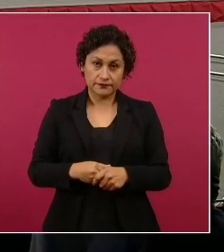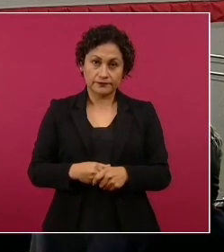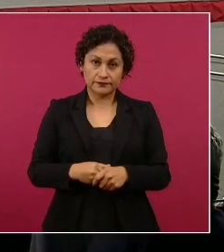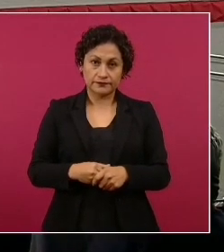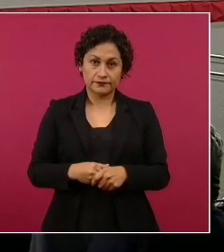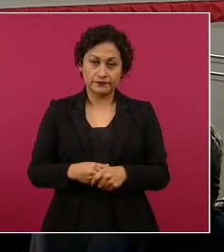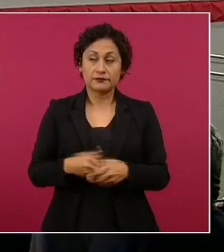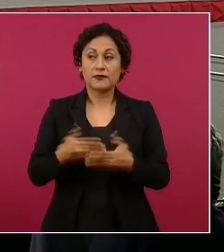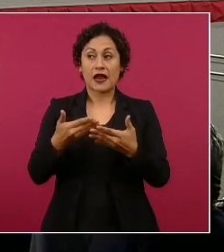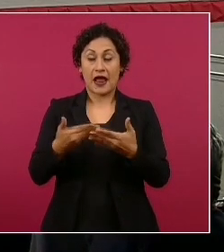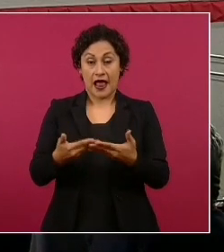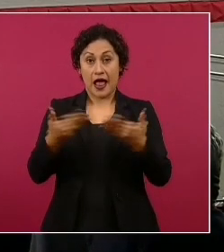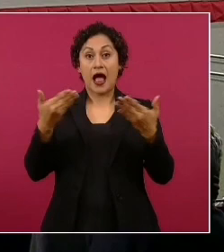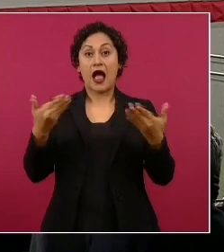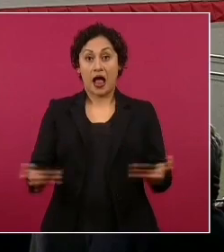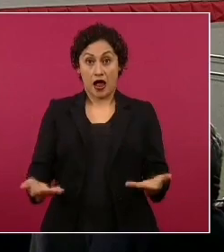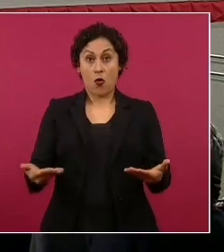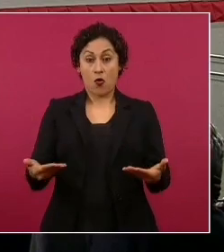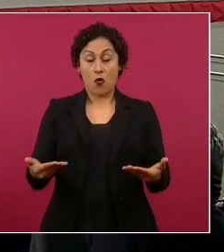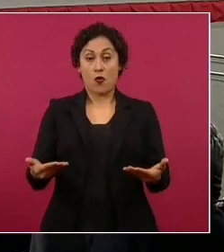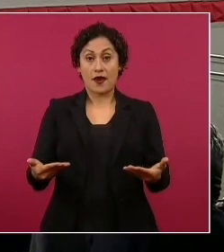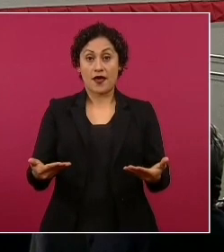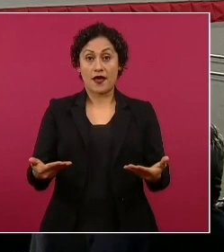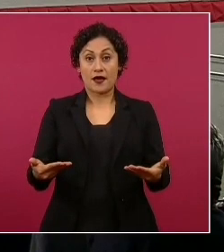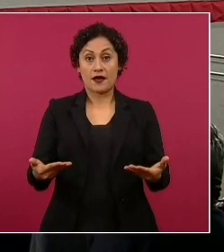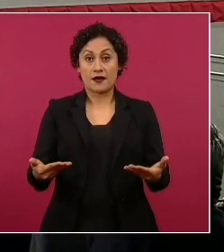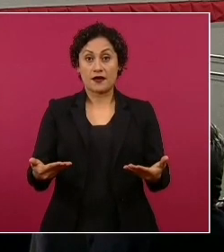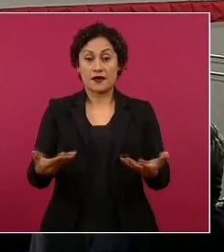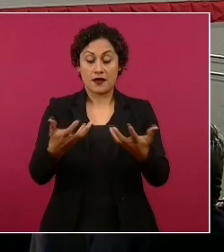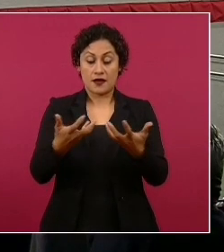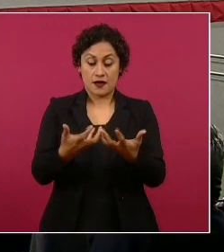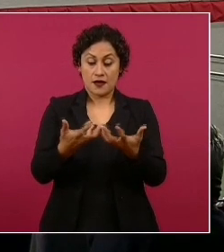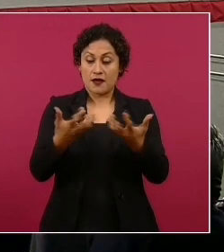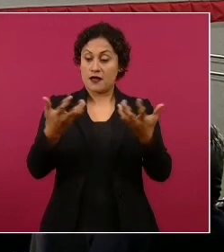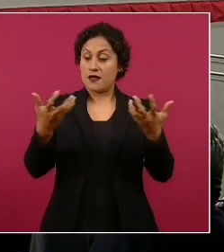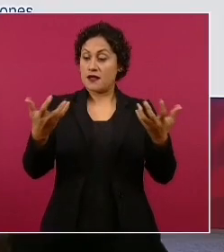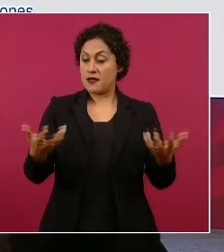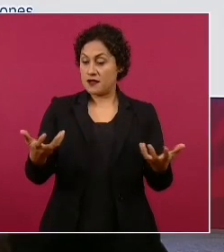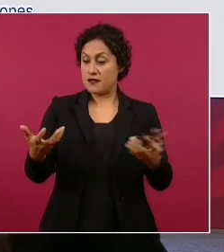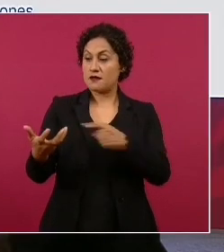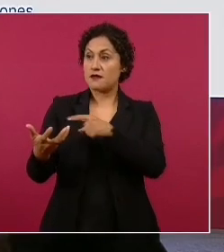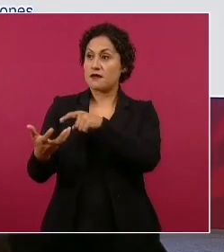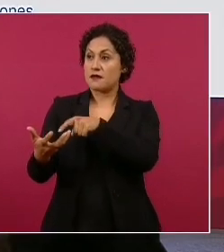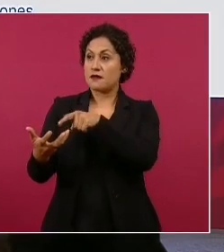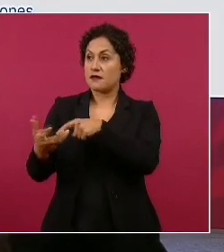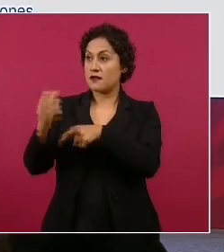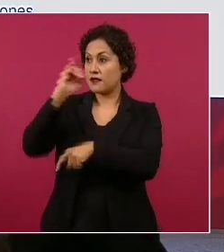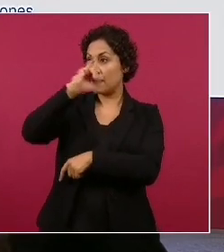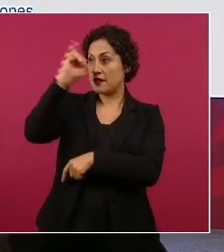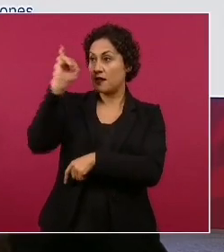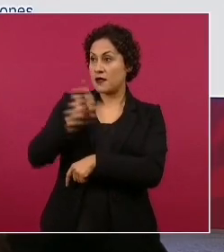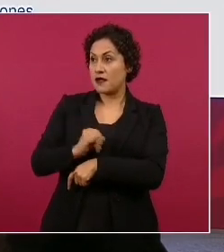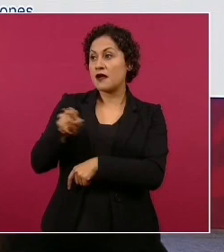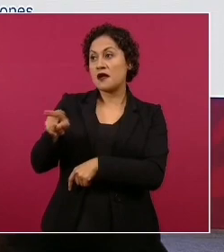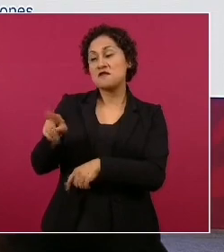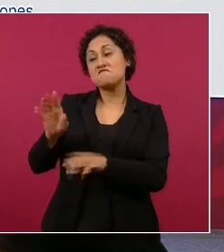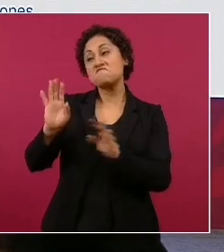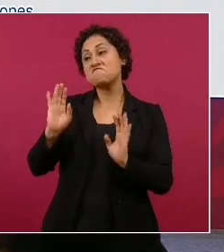Ahora estamos divididos en patrones que se fregan